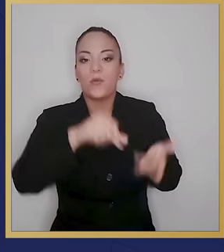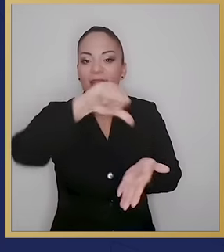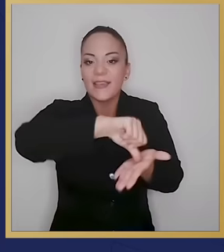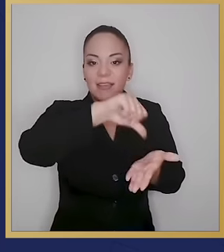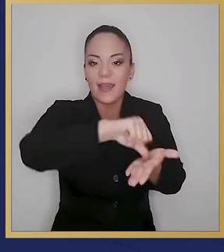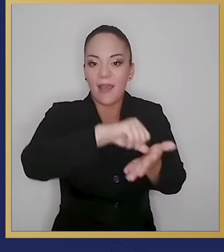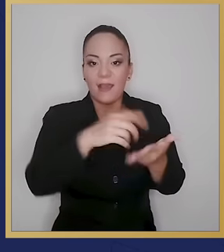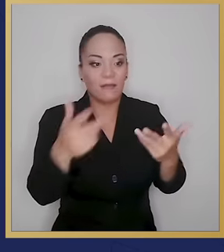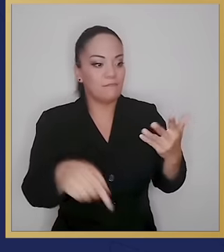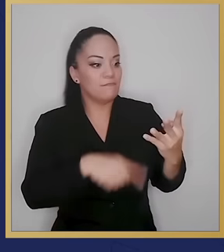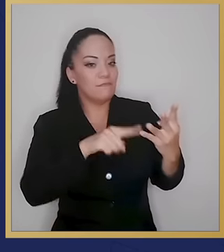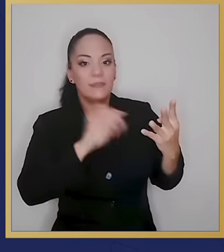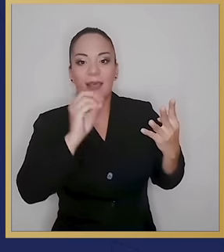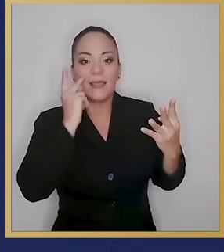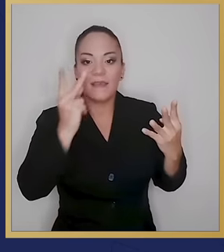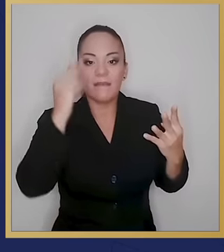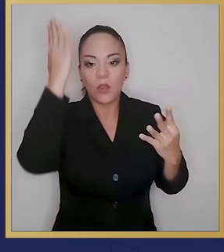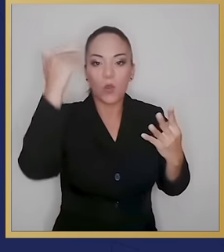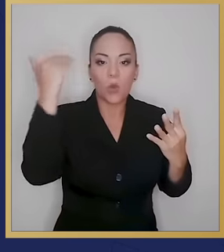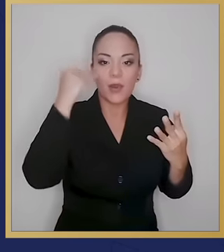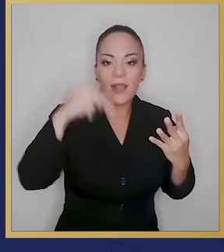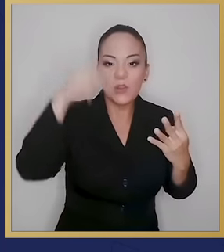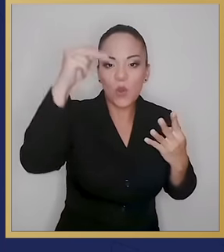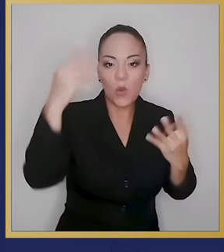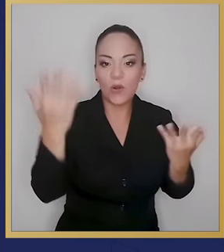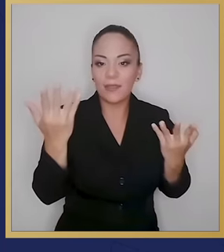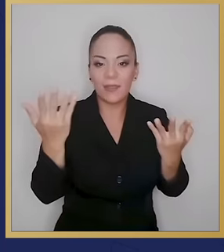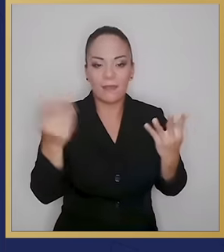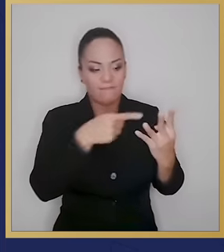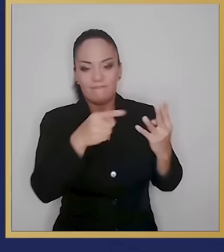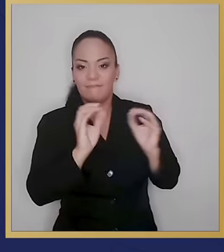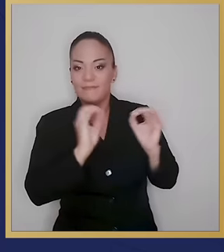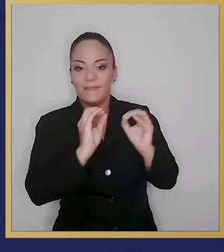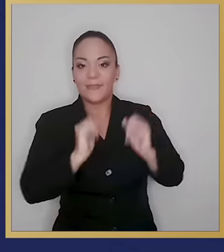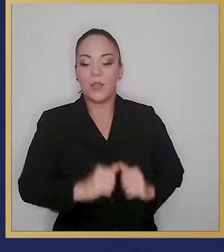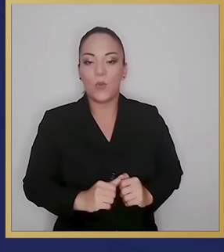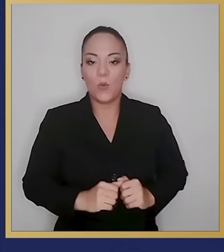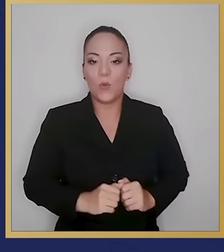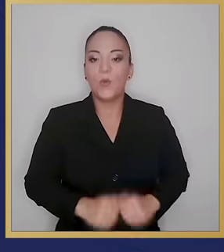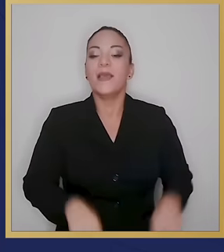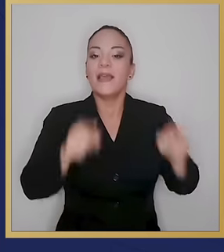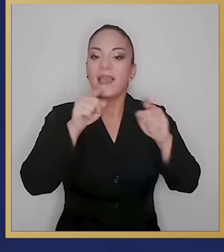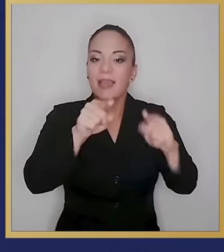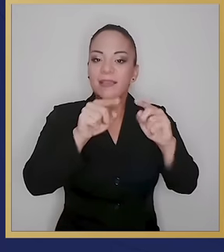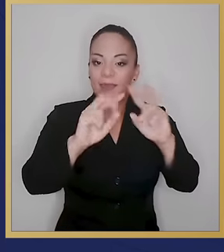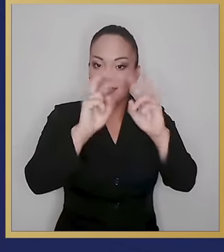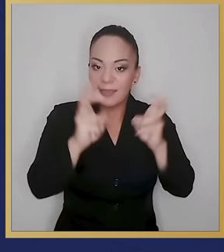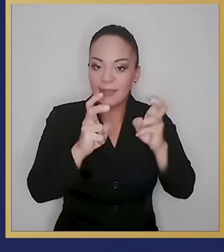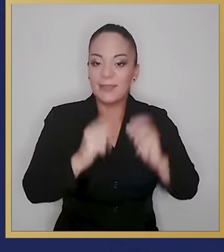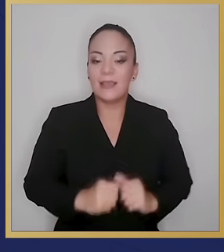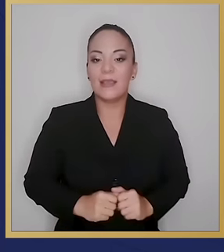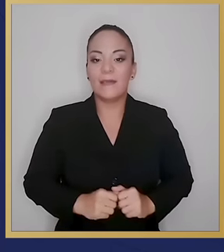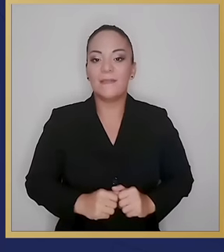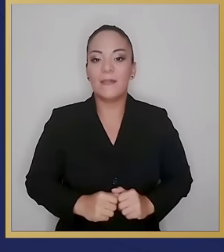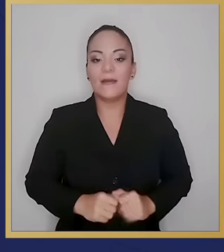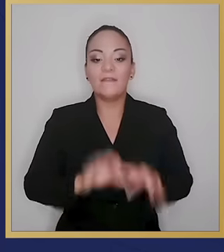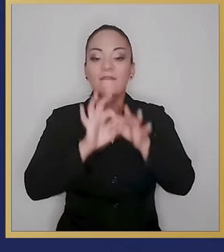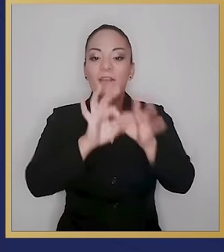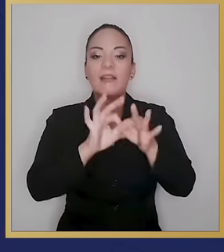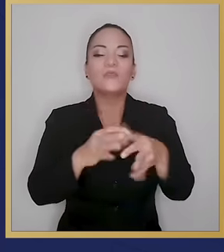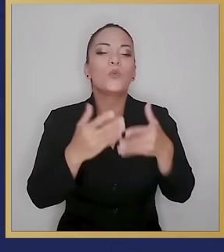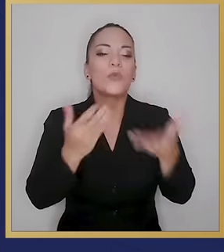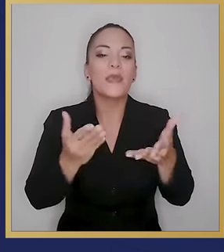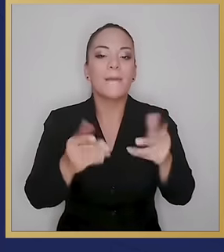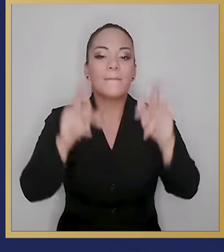Irán en particular, ni tiene nada que ver con Corea del Norte en particular. Tiene que ver con que